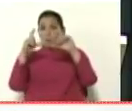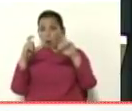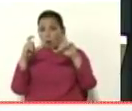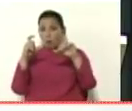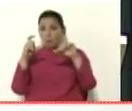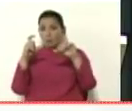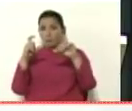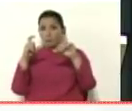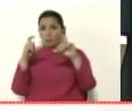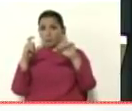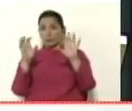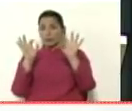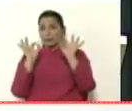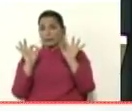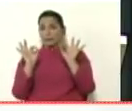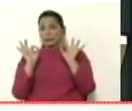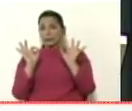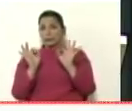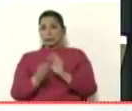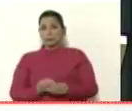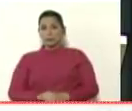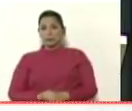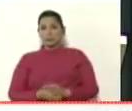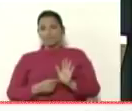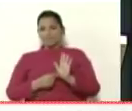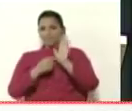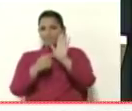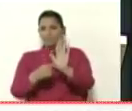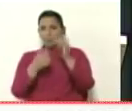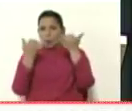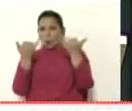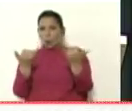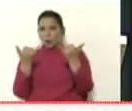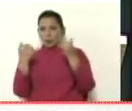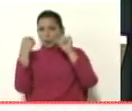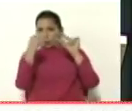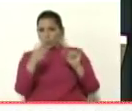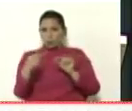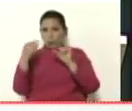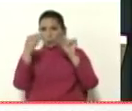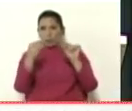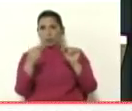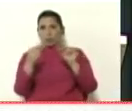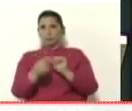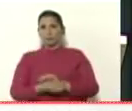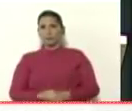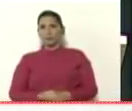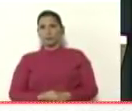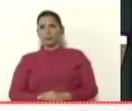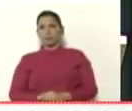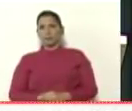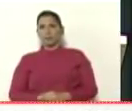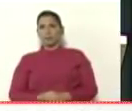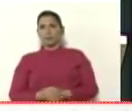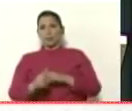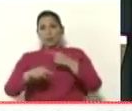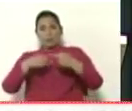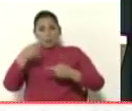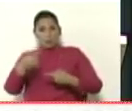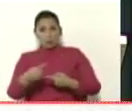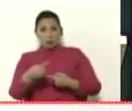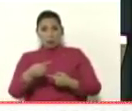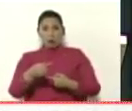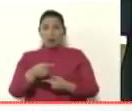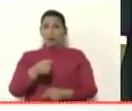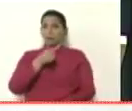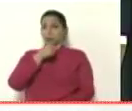exclusiva que vamos a mostrar en mi cuenta twitter inmediatamente después de esta declaración